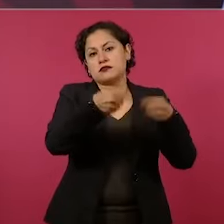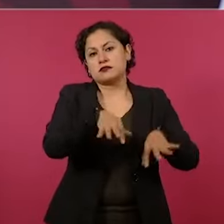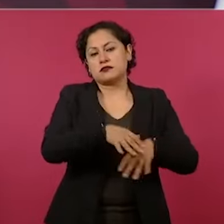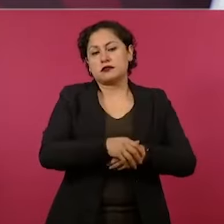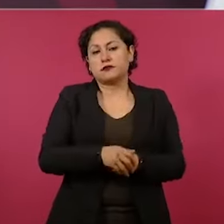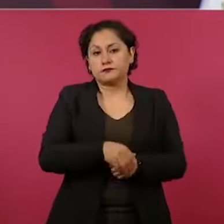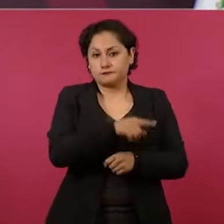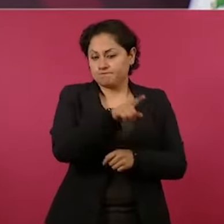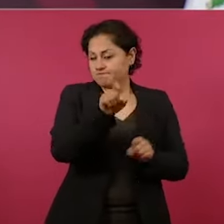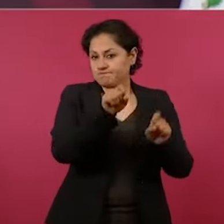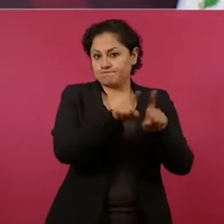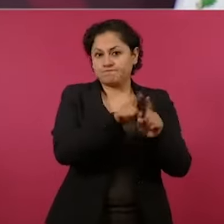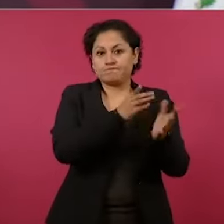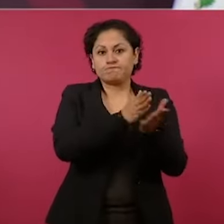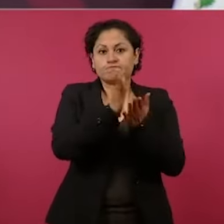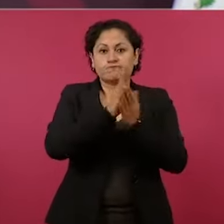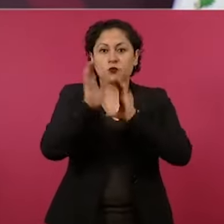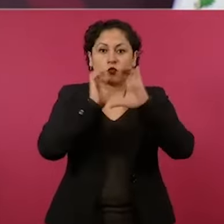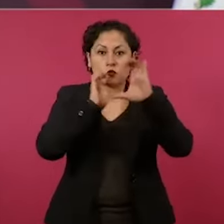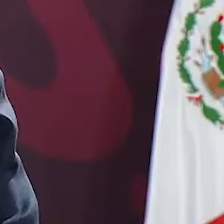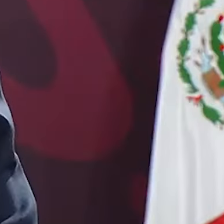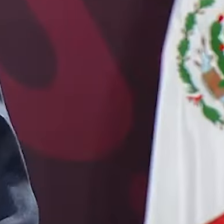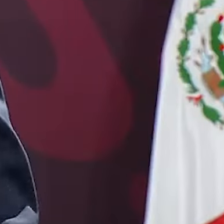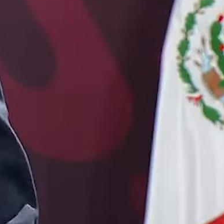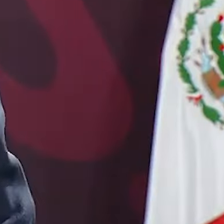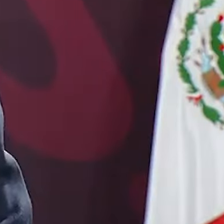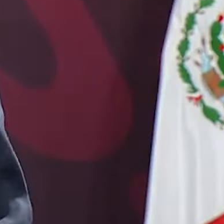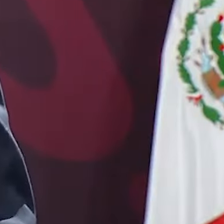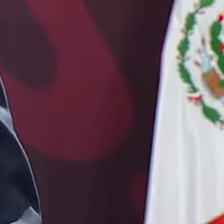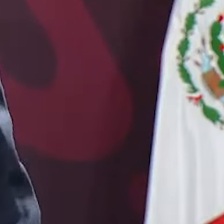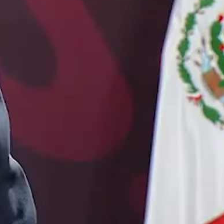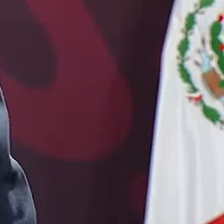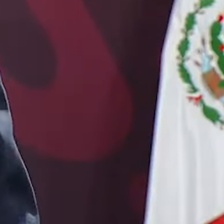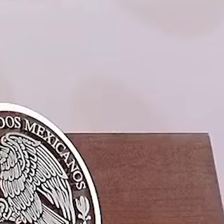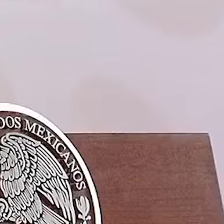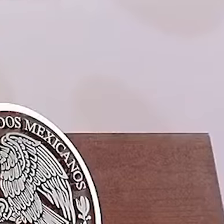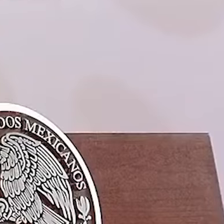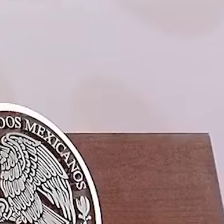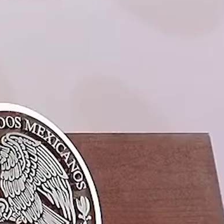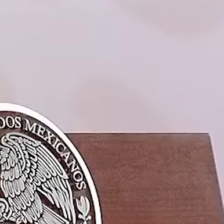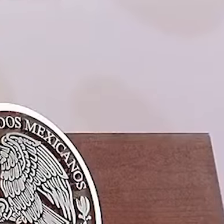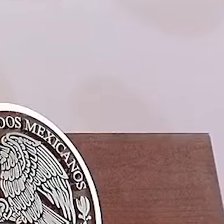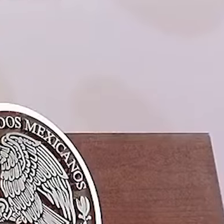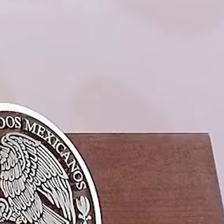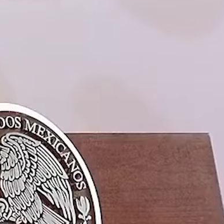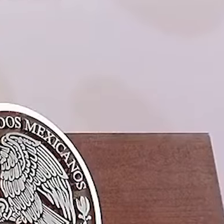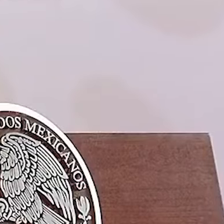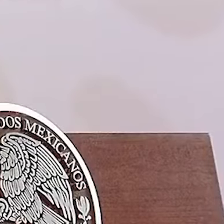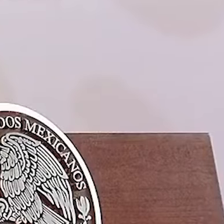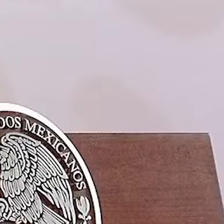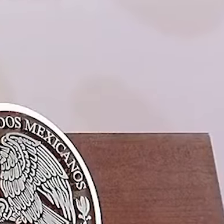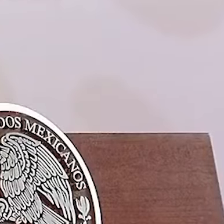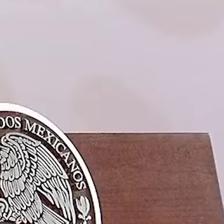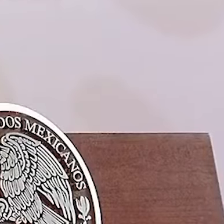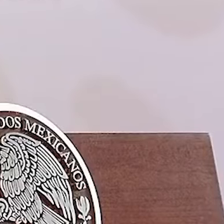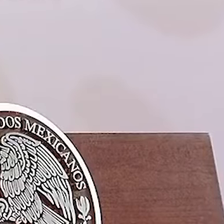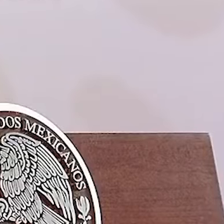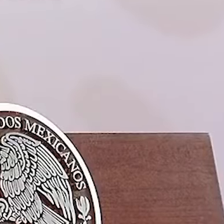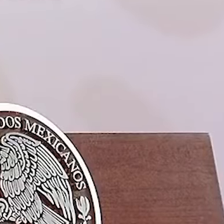Para guerra sucia, yo no creo que esa guerra sucia contra